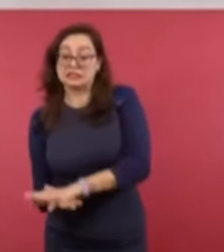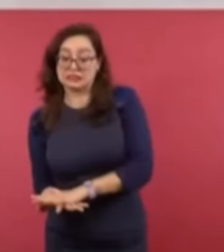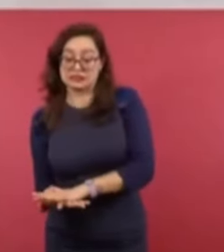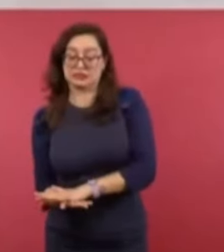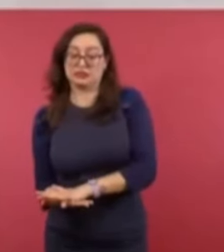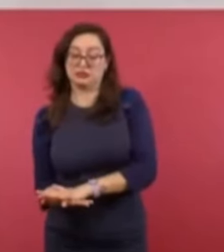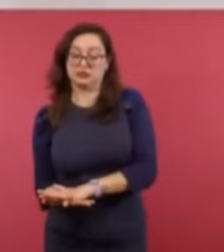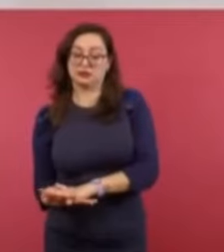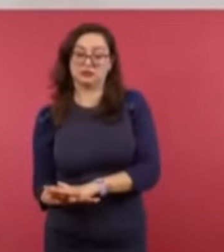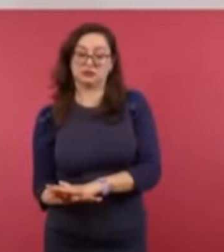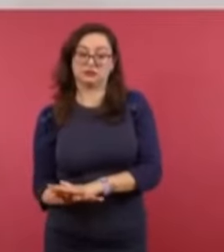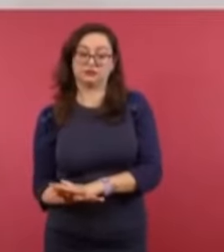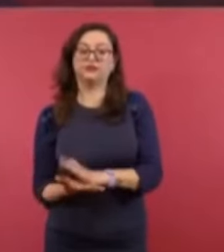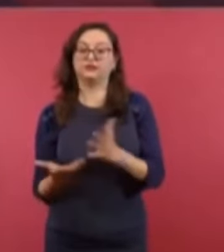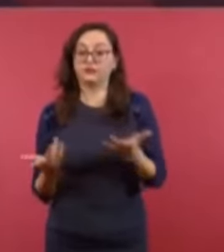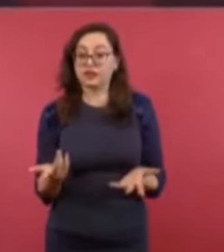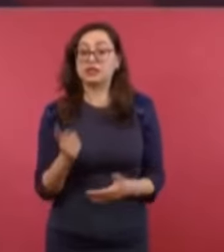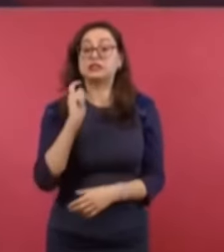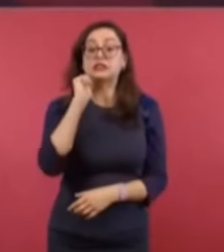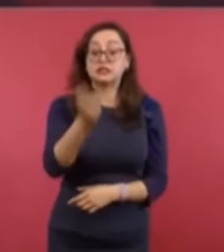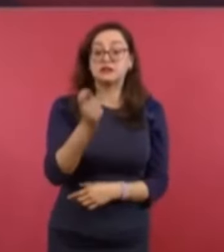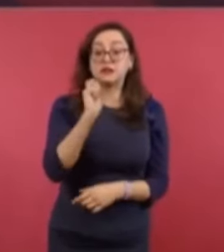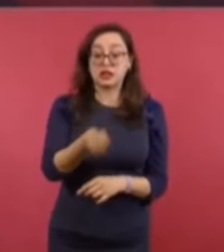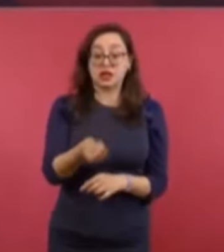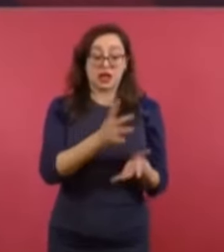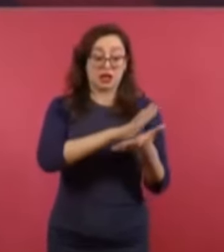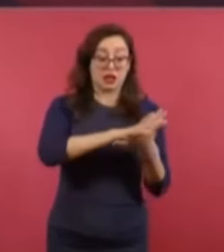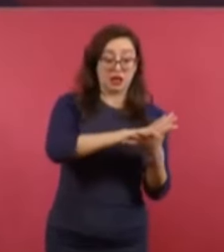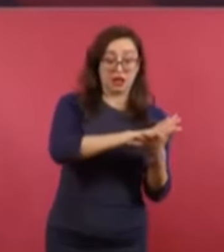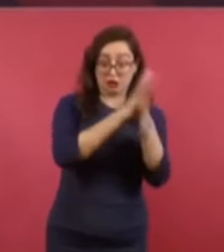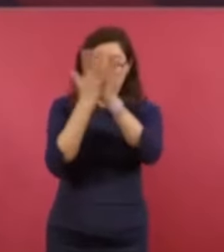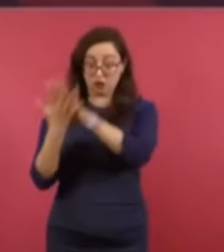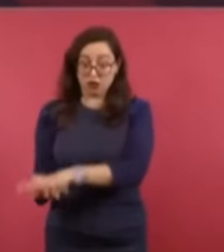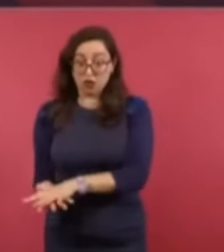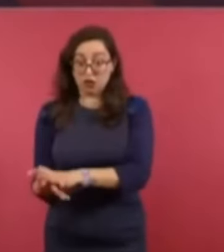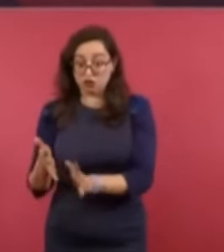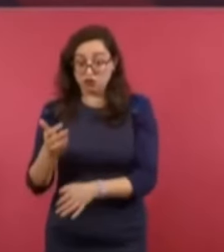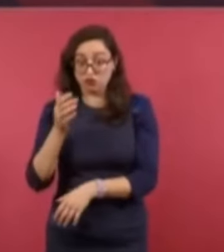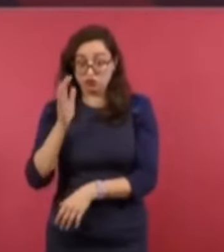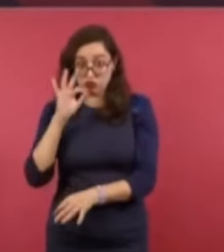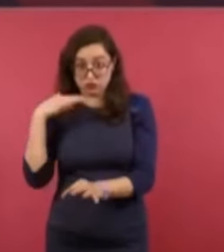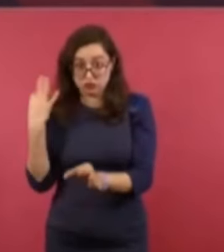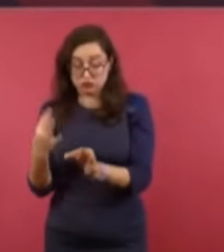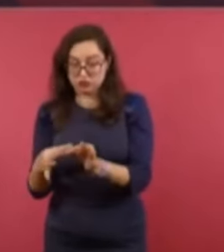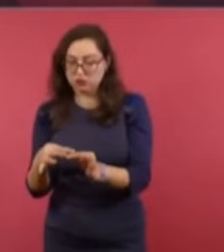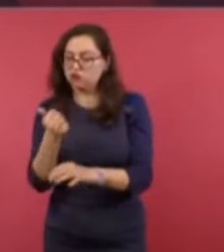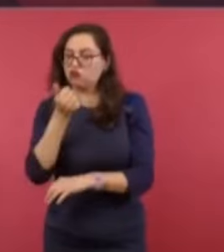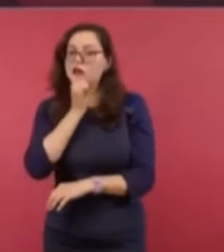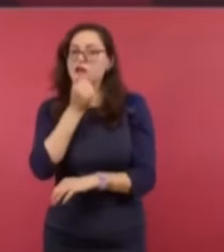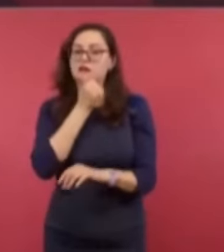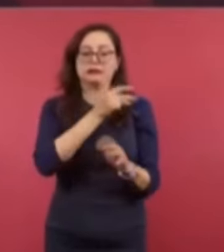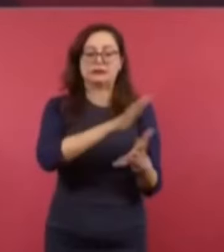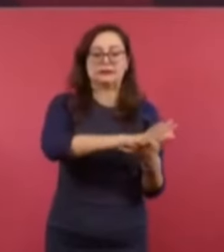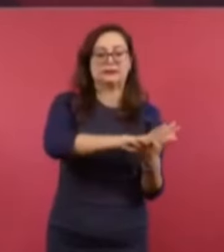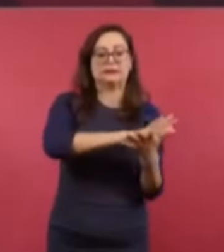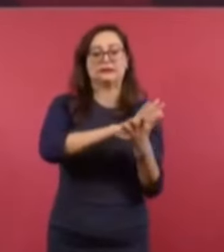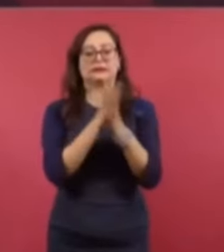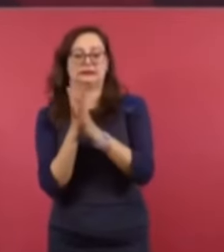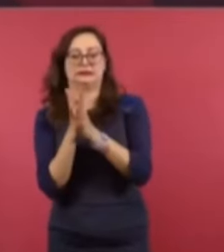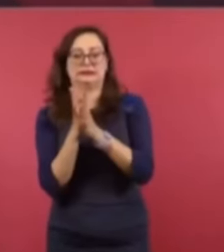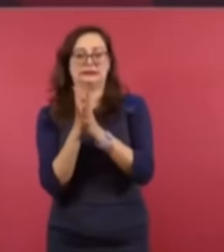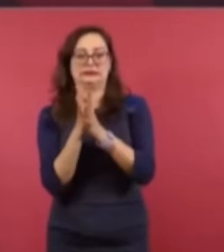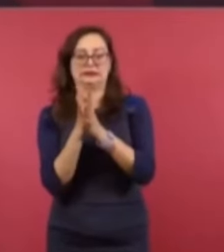lo viejo no termina de irse, y lo nuevo no acaba